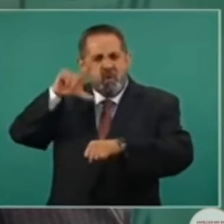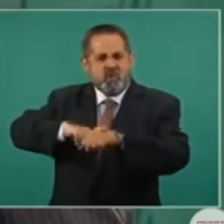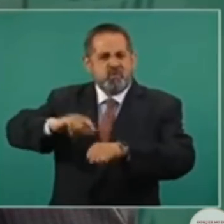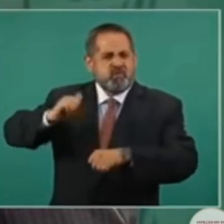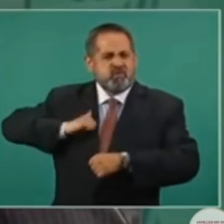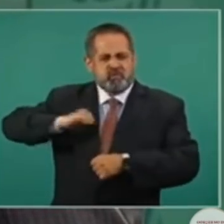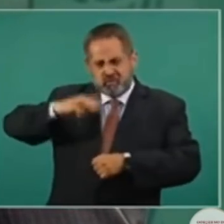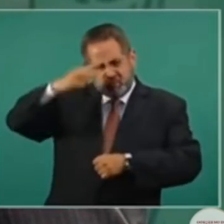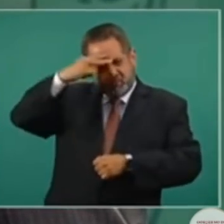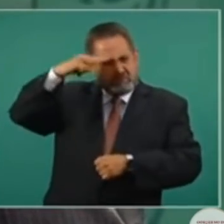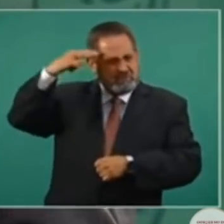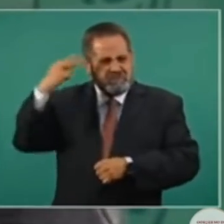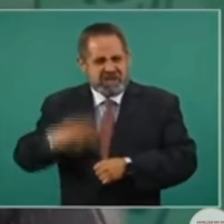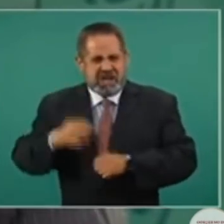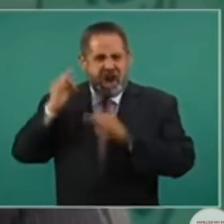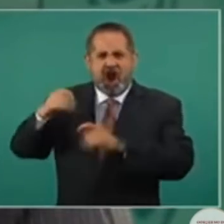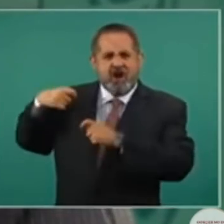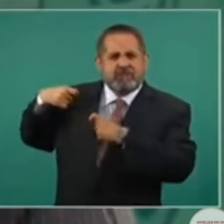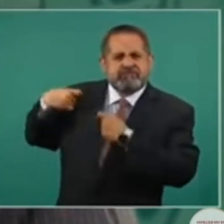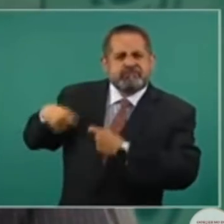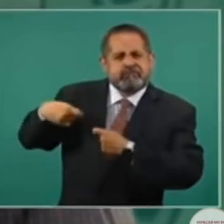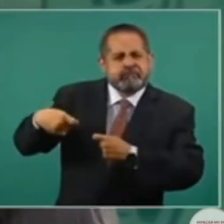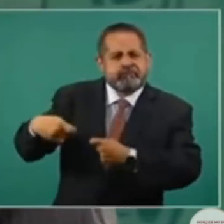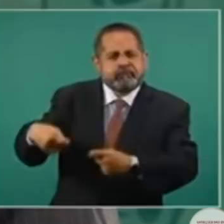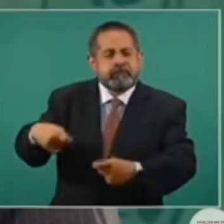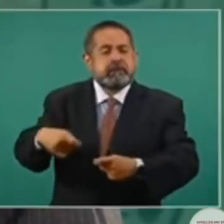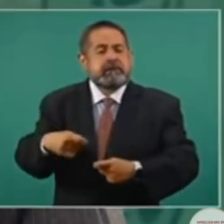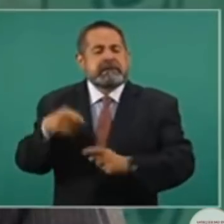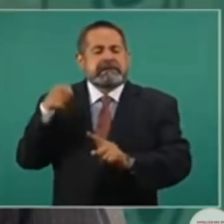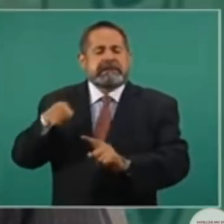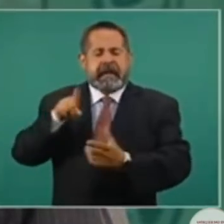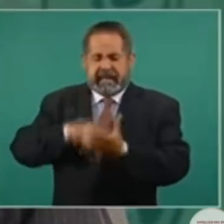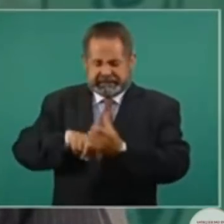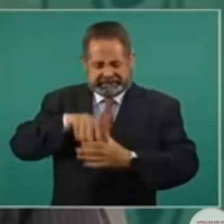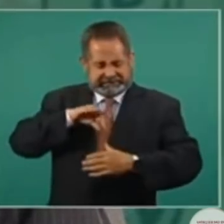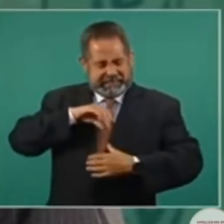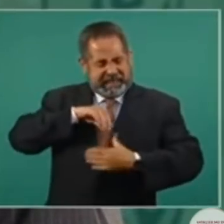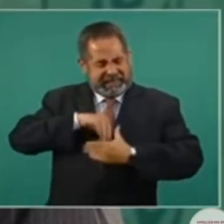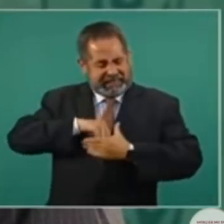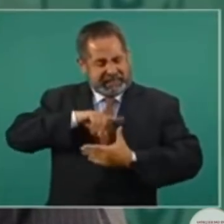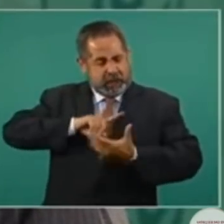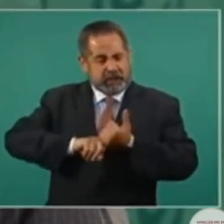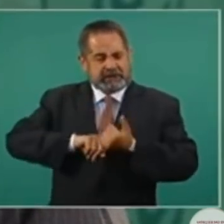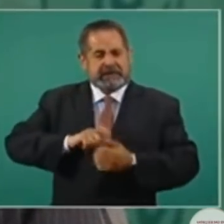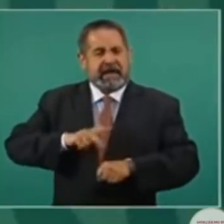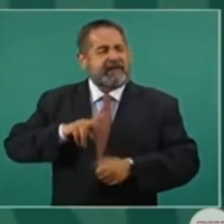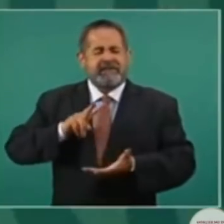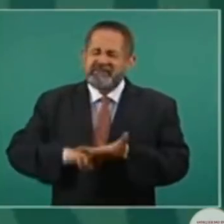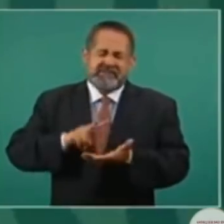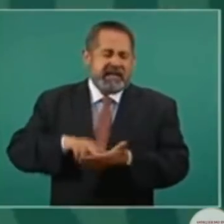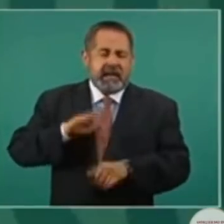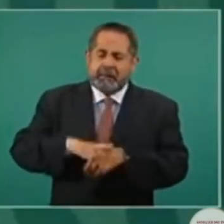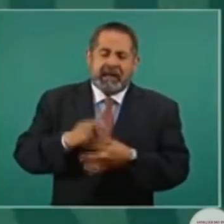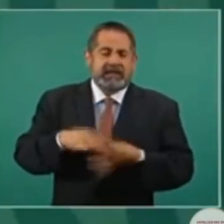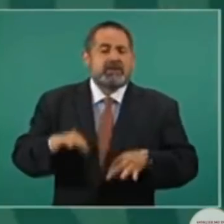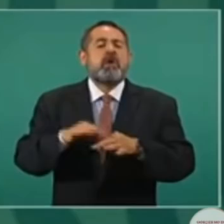en donde lo fundamental en los